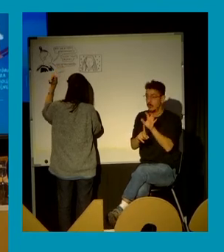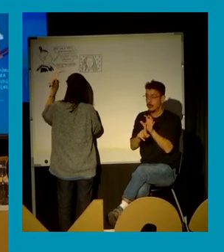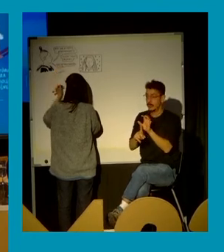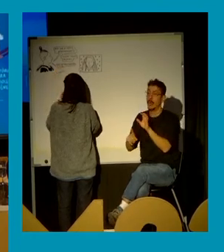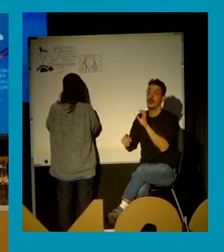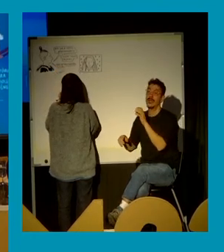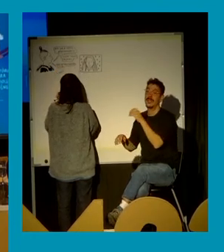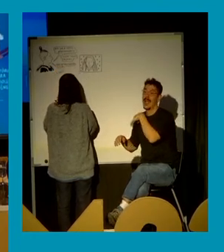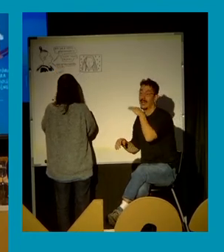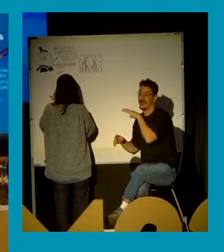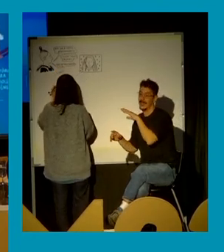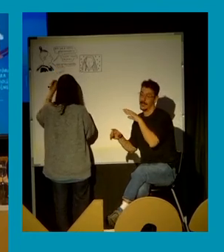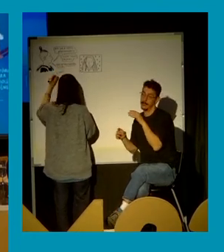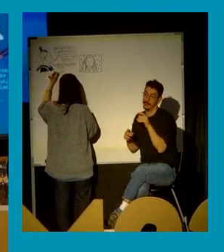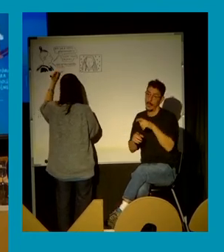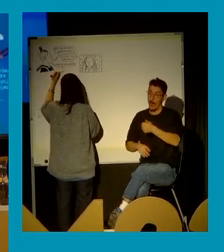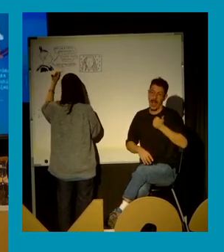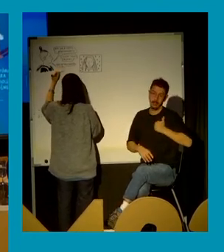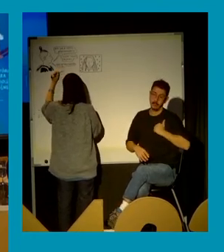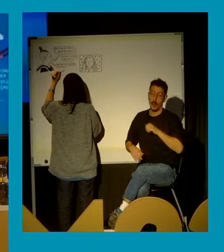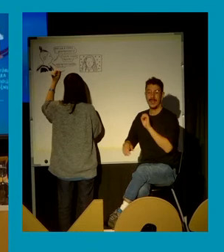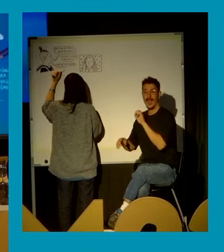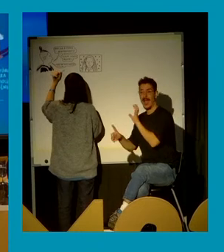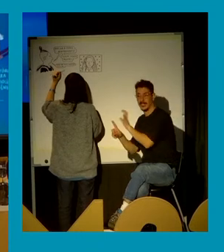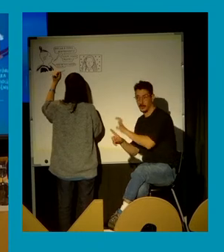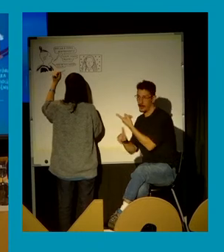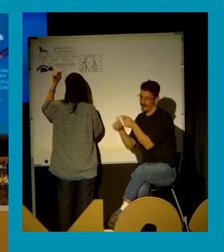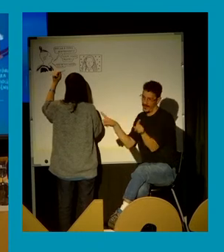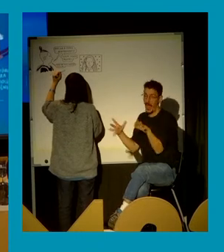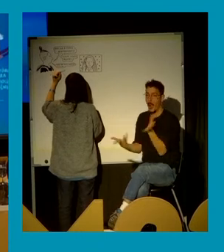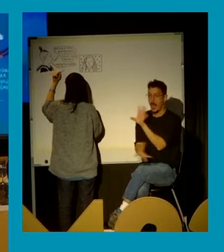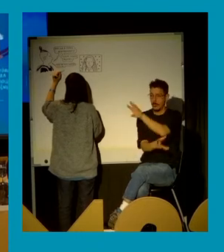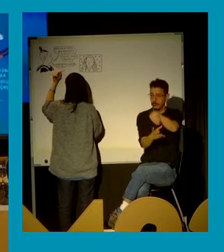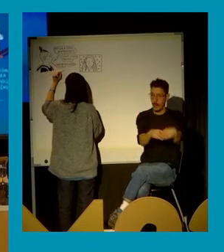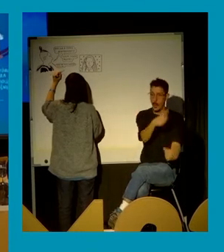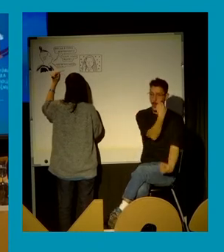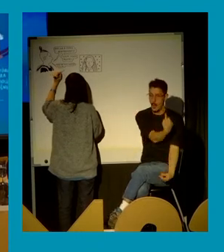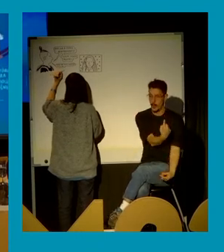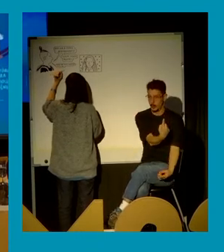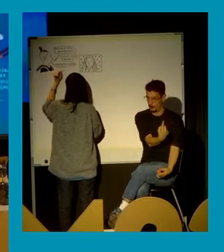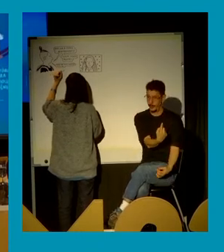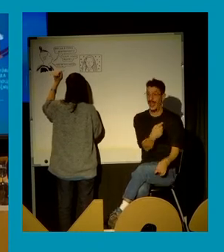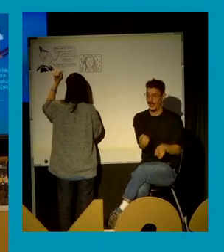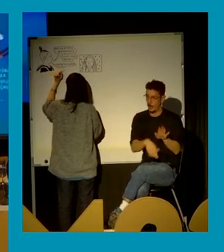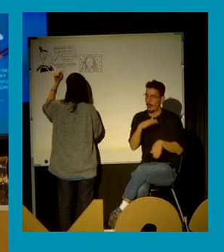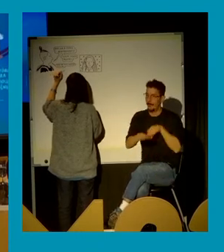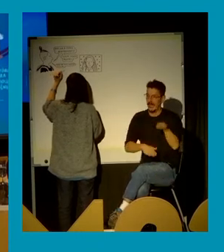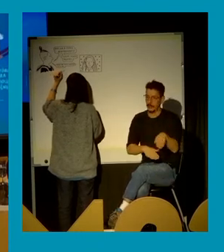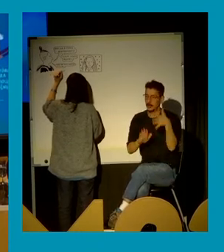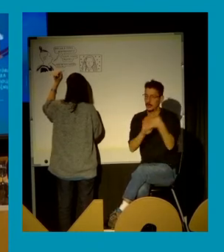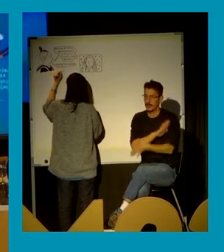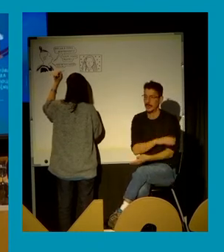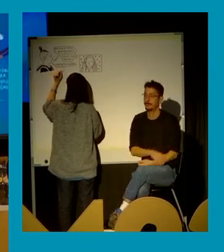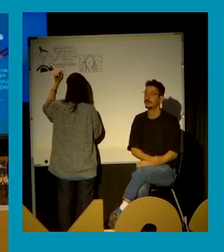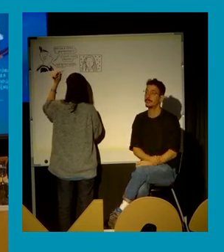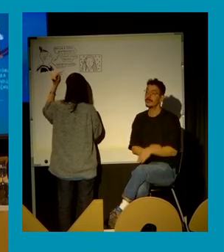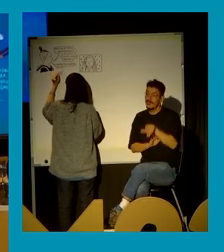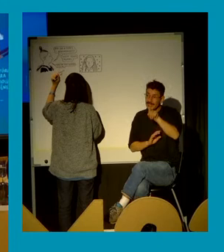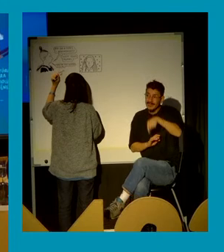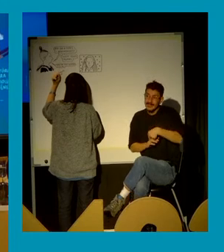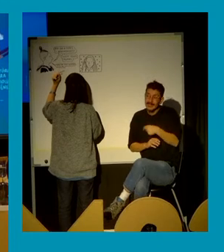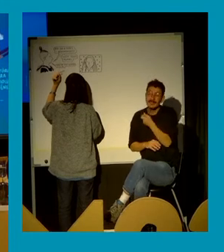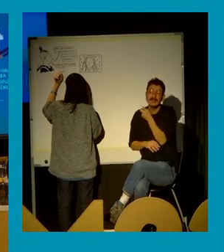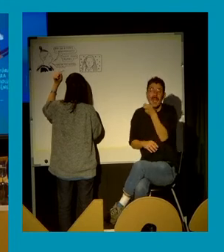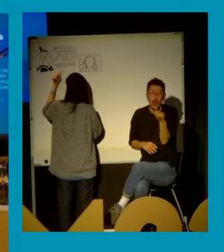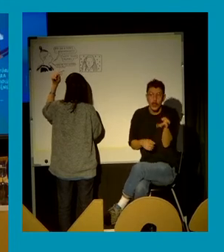Tenemos un avance en la construcción, podríamos decir, transversal de los cambios que esa ley propone en muchos